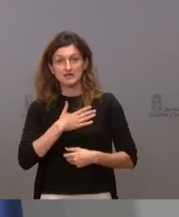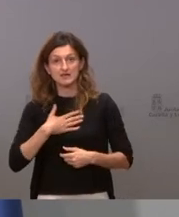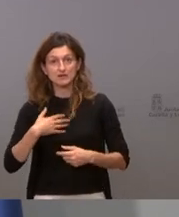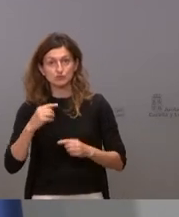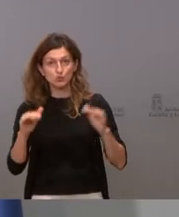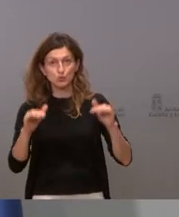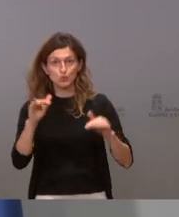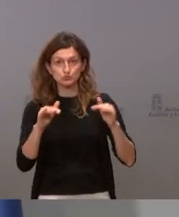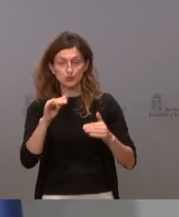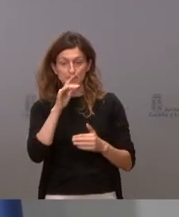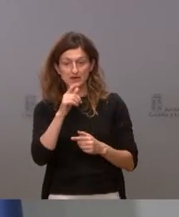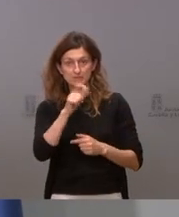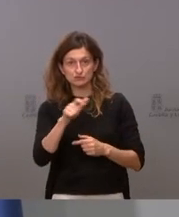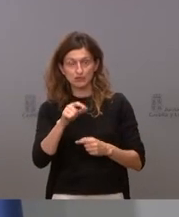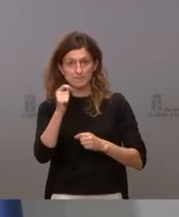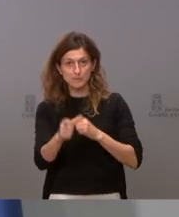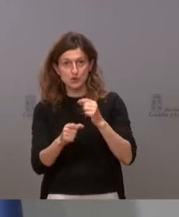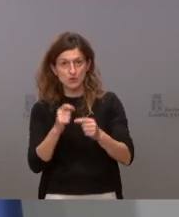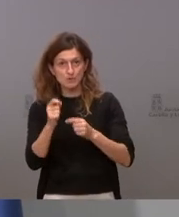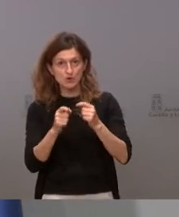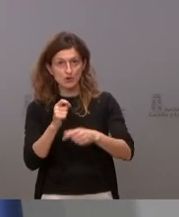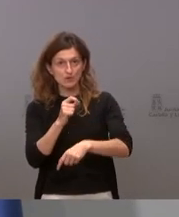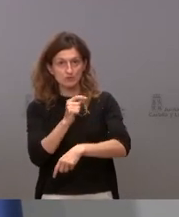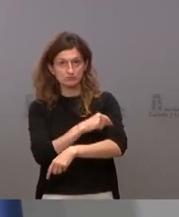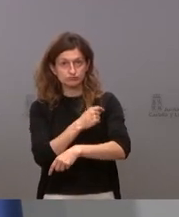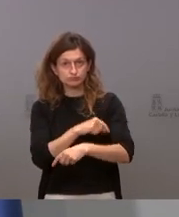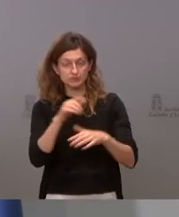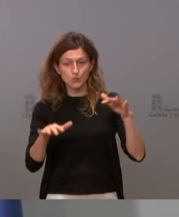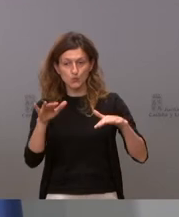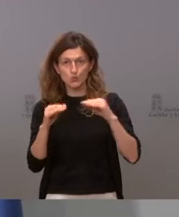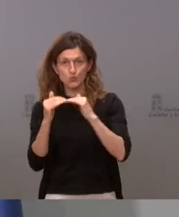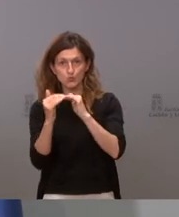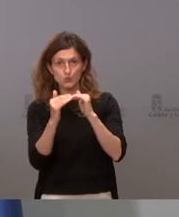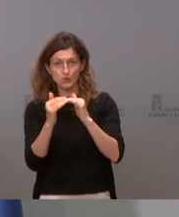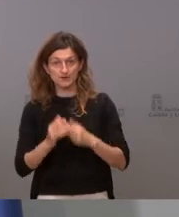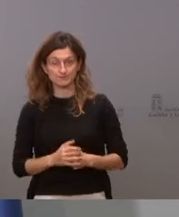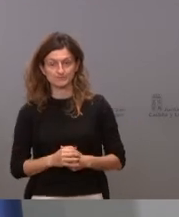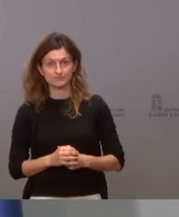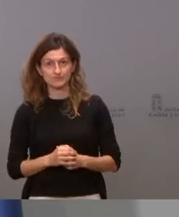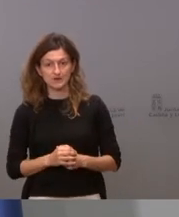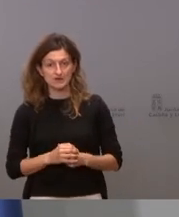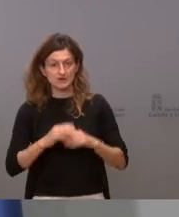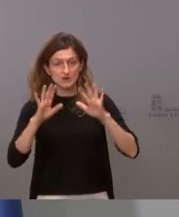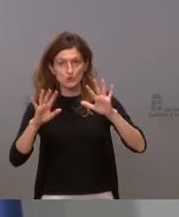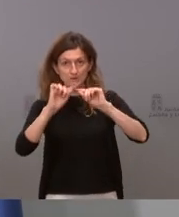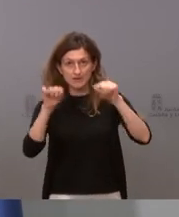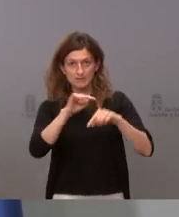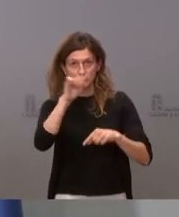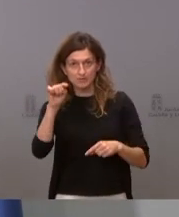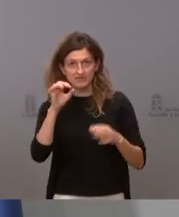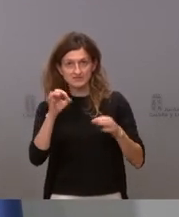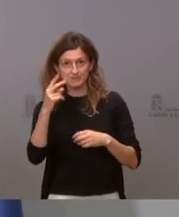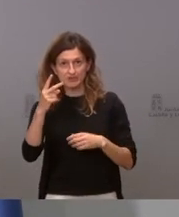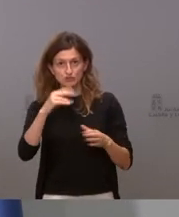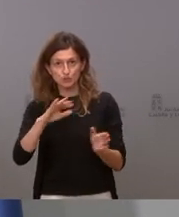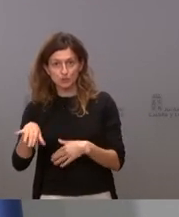ajustarlo para que la gente vaya de la manera lo más simétrica posible pero en nueve provincias siempre va a haber dos que van a ser